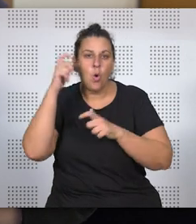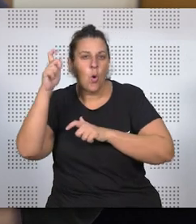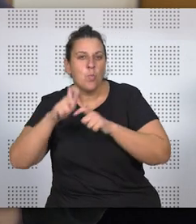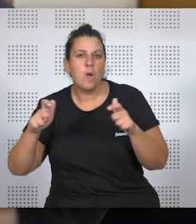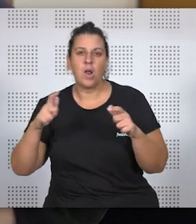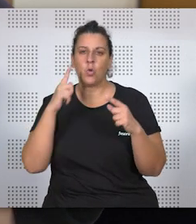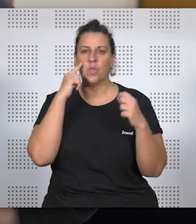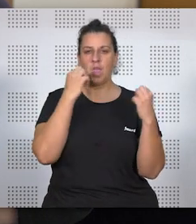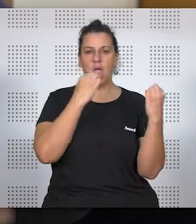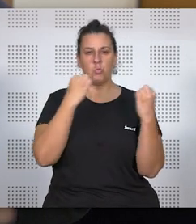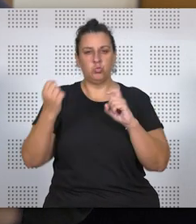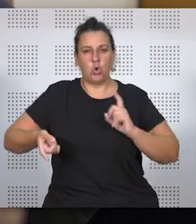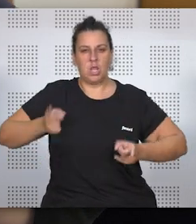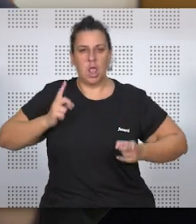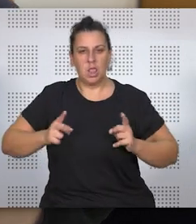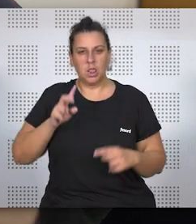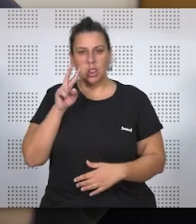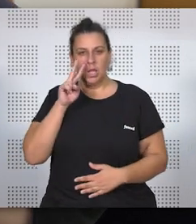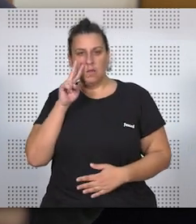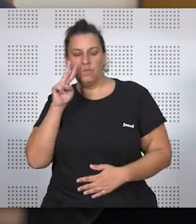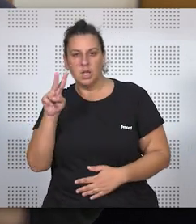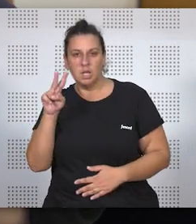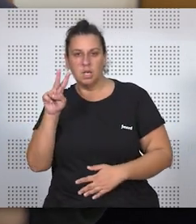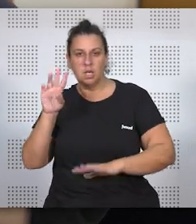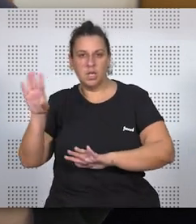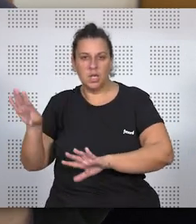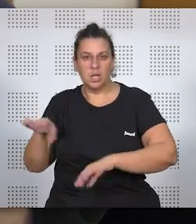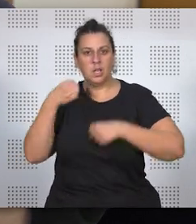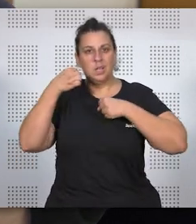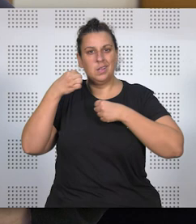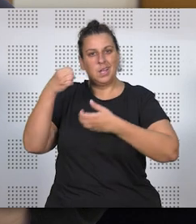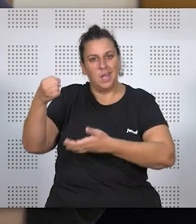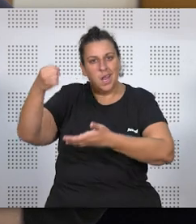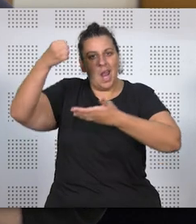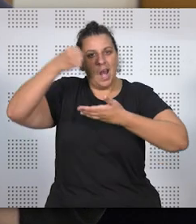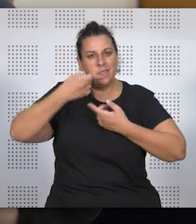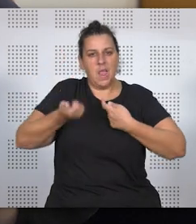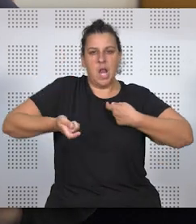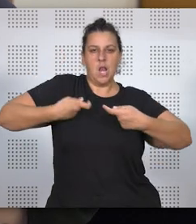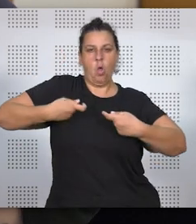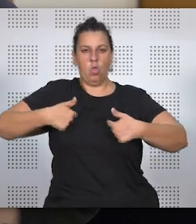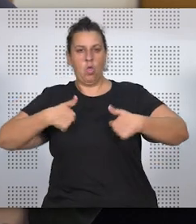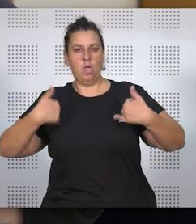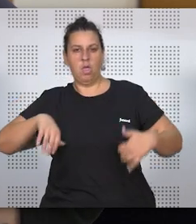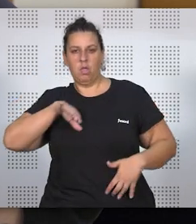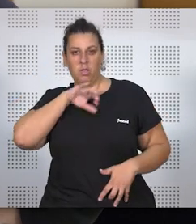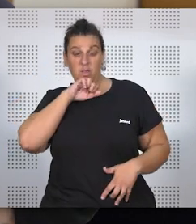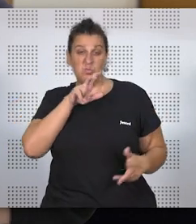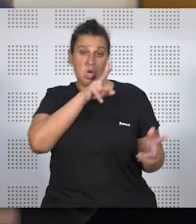humanos, y de autoridad, y de ver quién coge el testigo de ese negocio, claro,